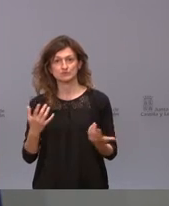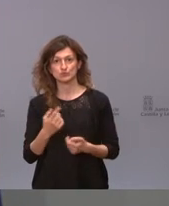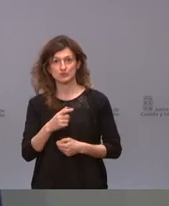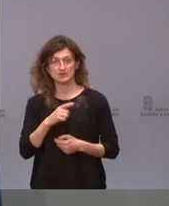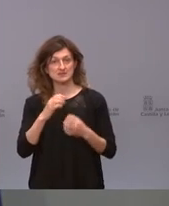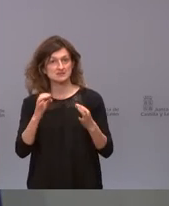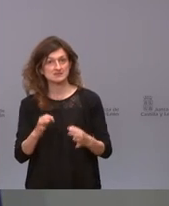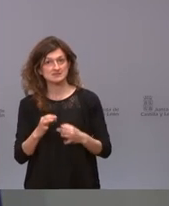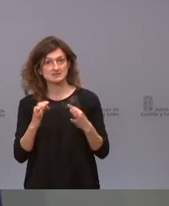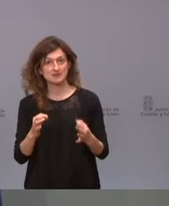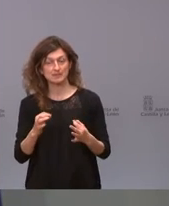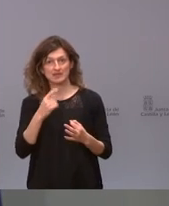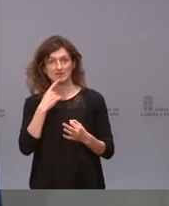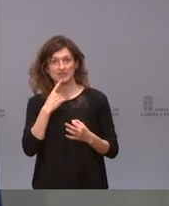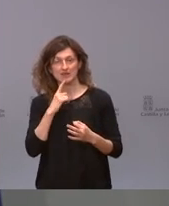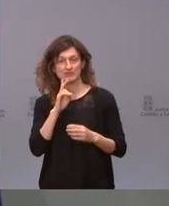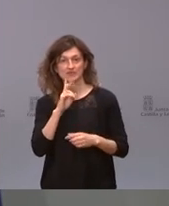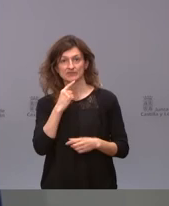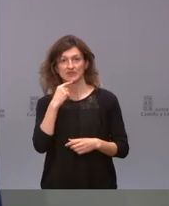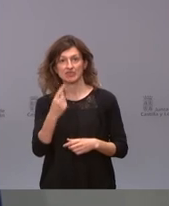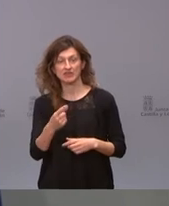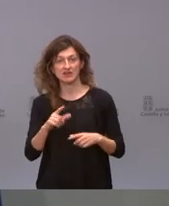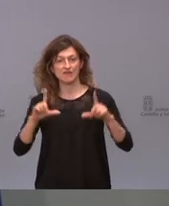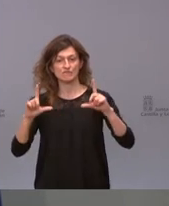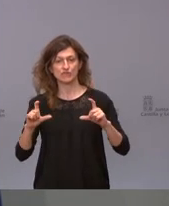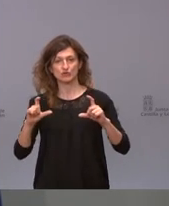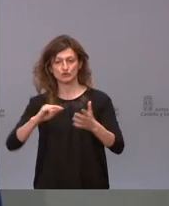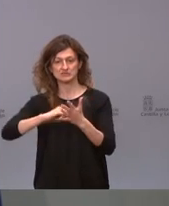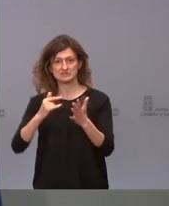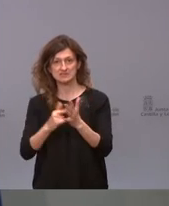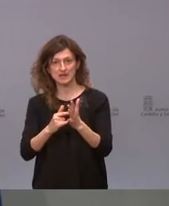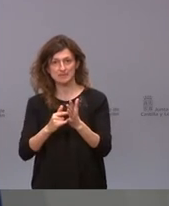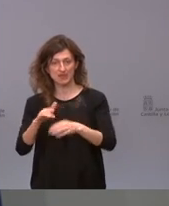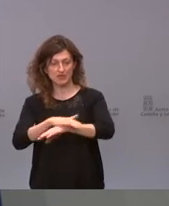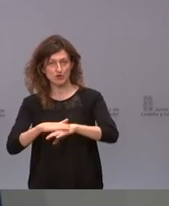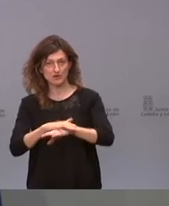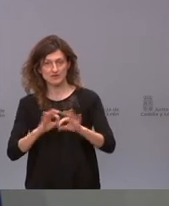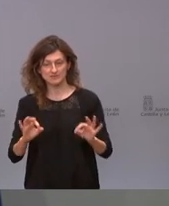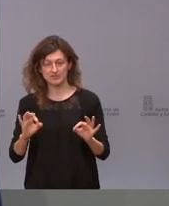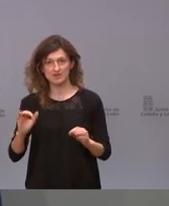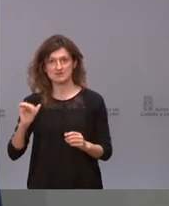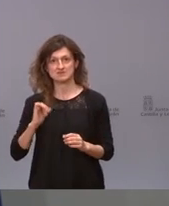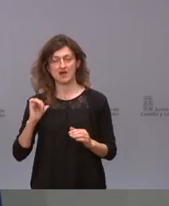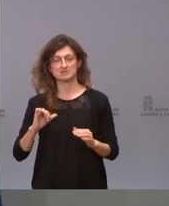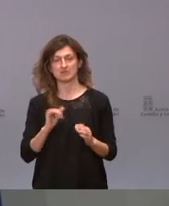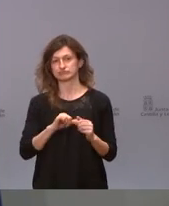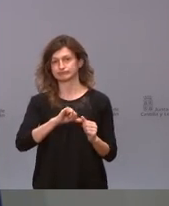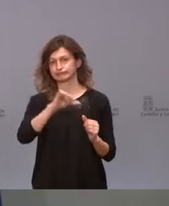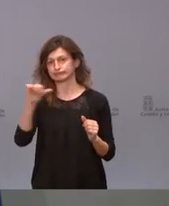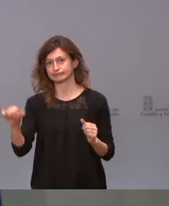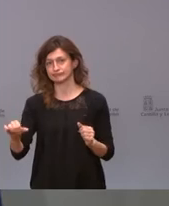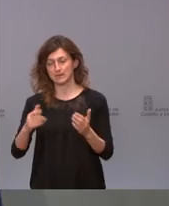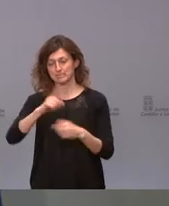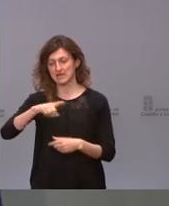siempre a anunciar la foto mantenga este sistema de cogobernanza del hortelano en el que llevamos ya unos